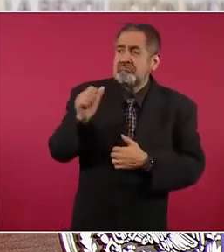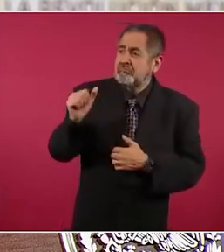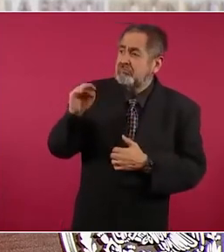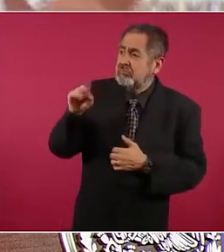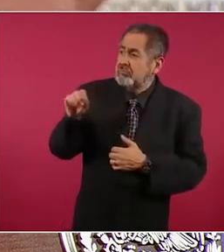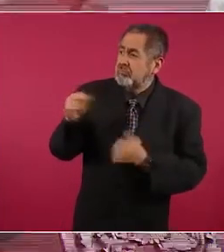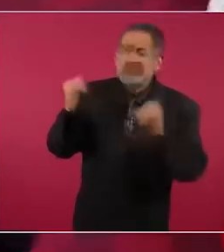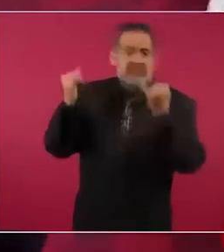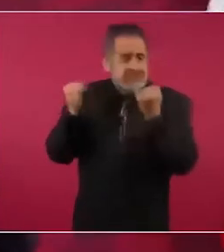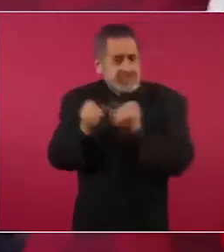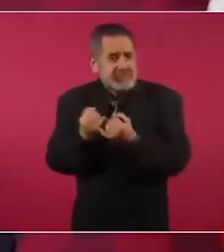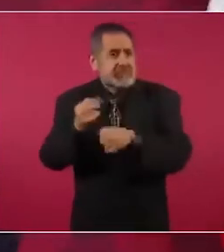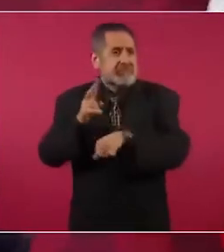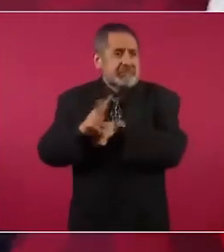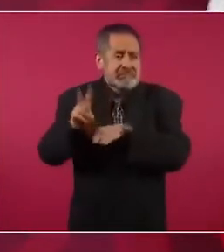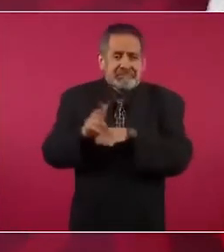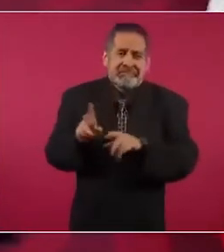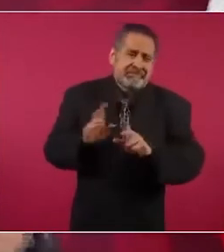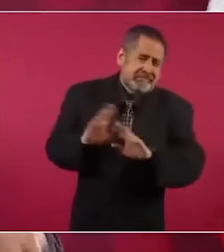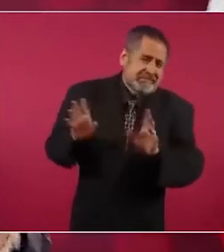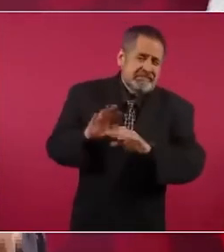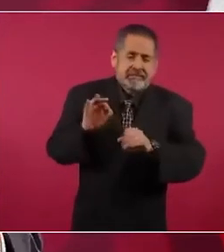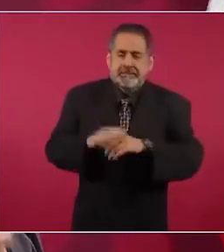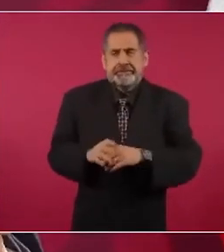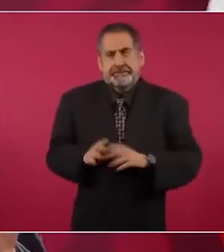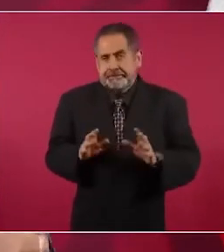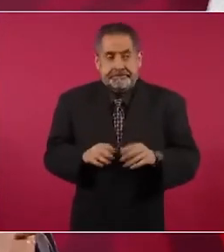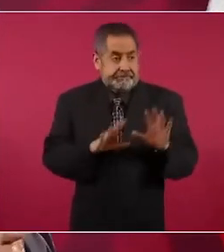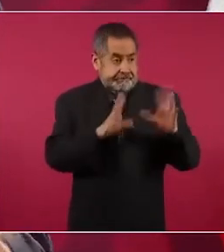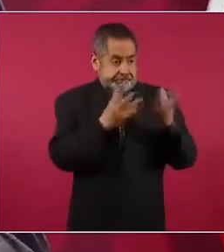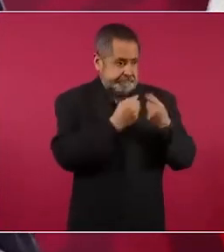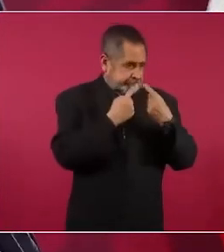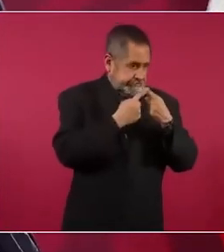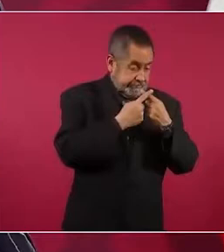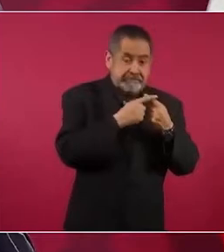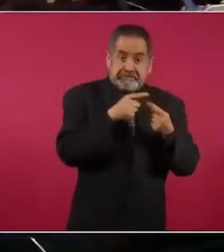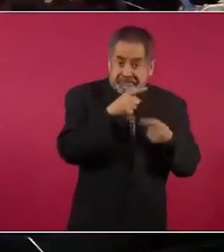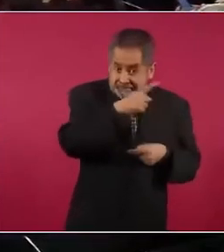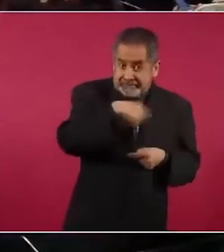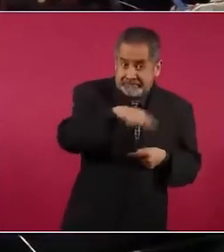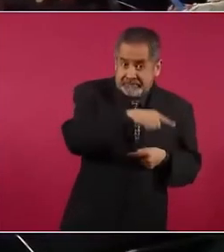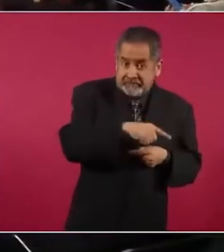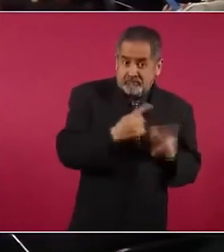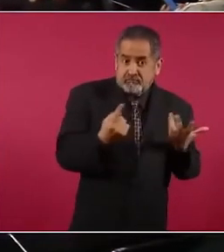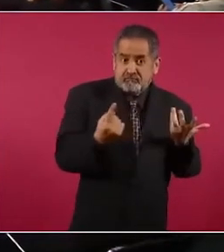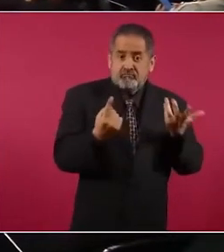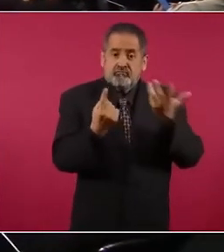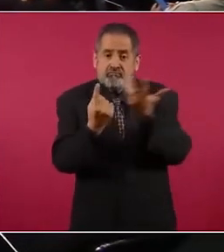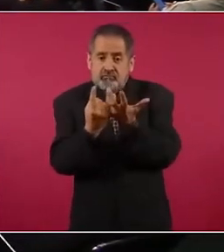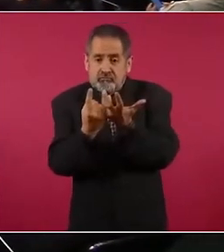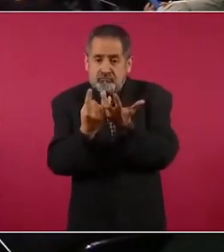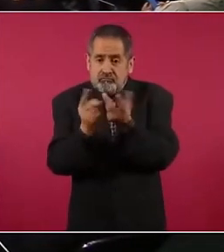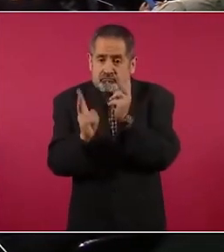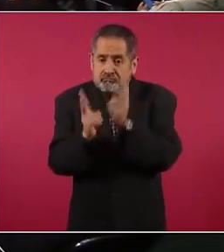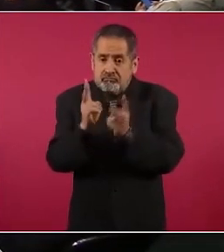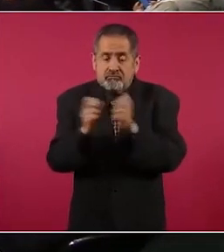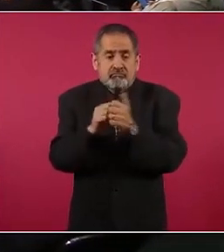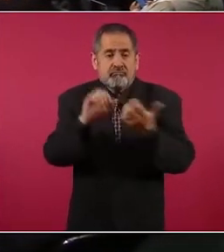Y se reunieron. Y fueron con Peña por los dedazos.